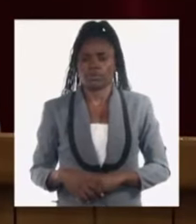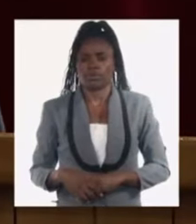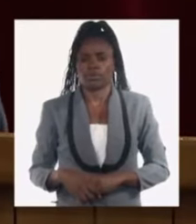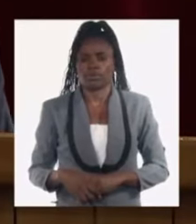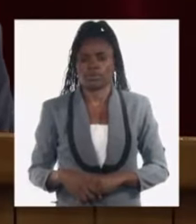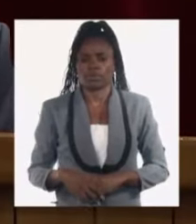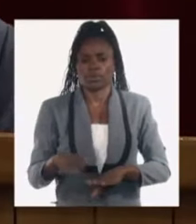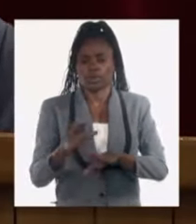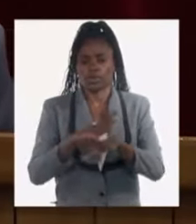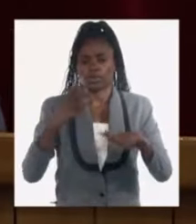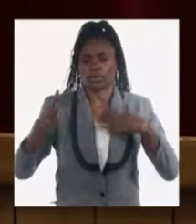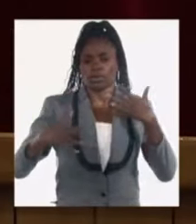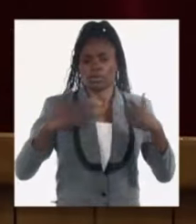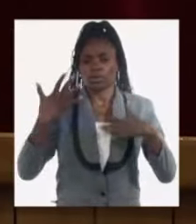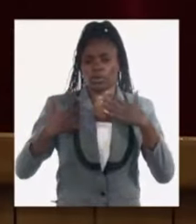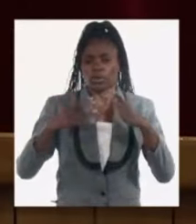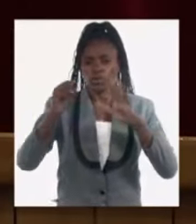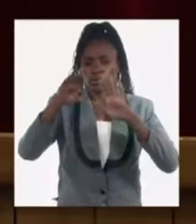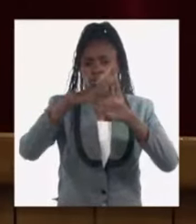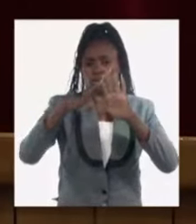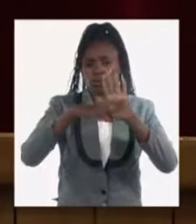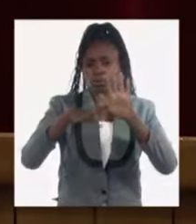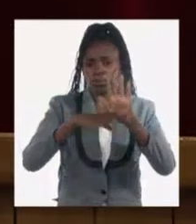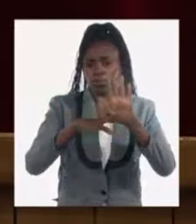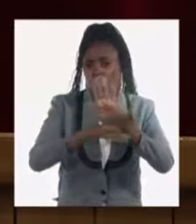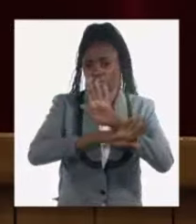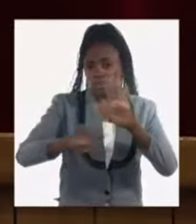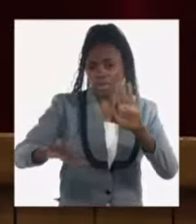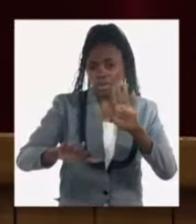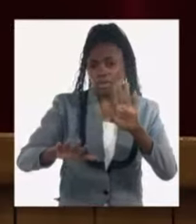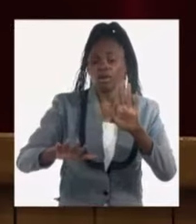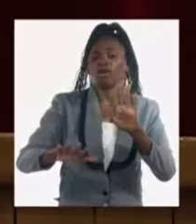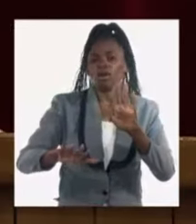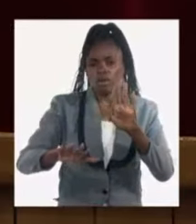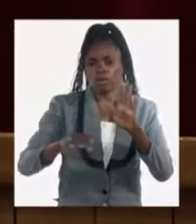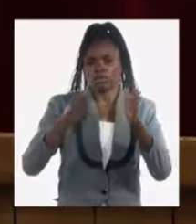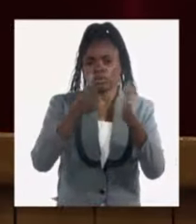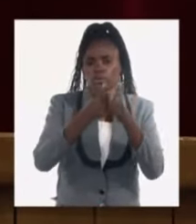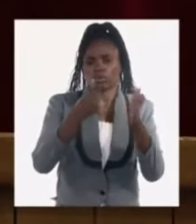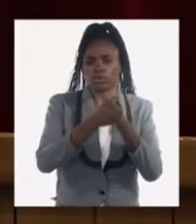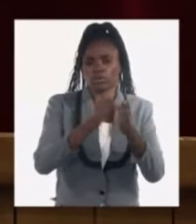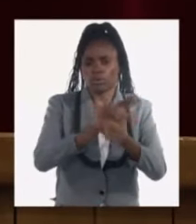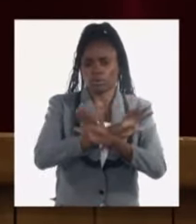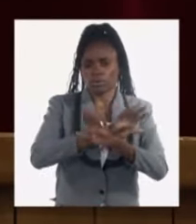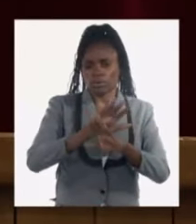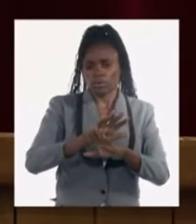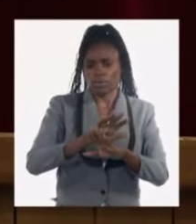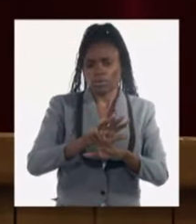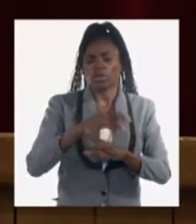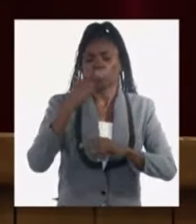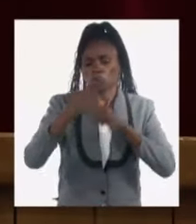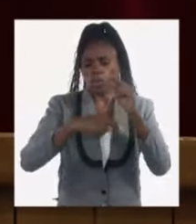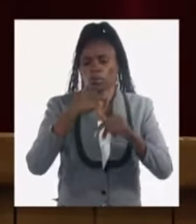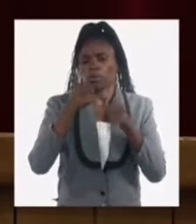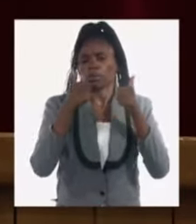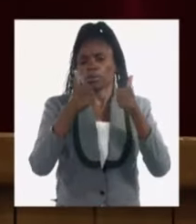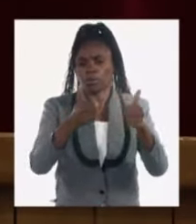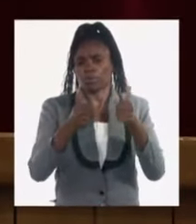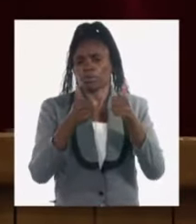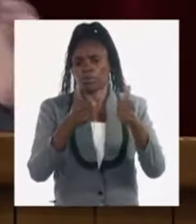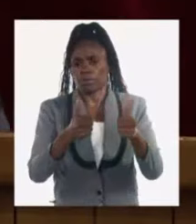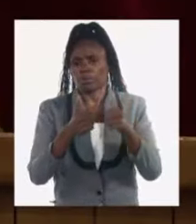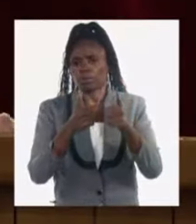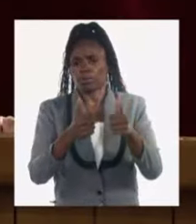incorporando con medida porque evidentemente esto tiene un impacto también si no lo medimos bien y lo hacemos bien tiene un impacto